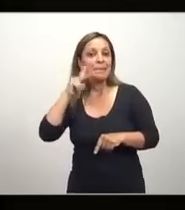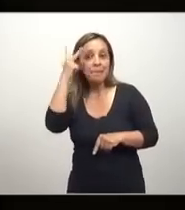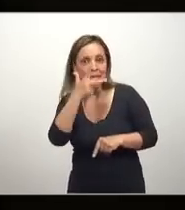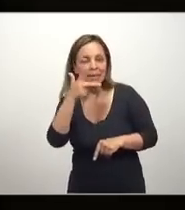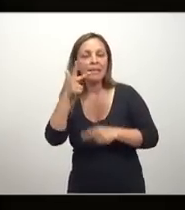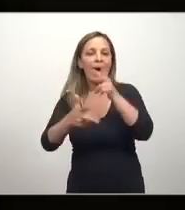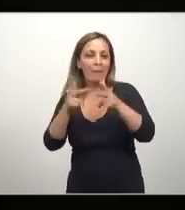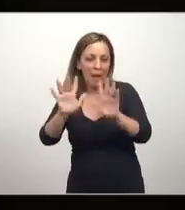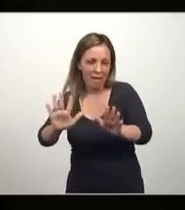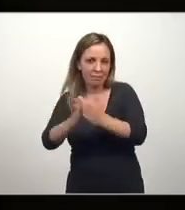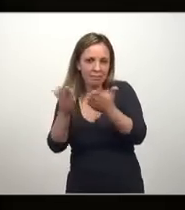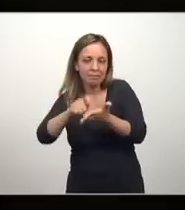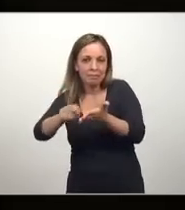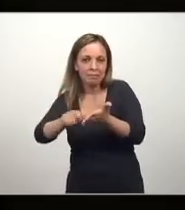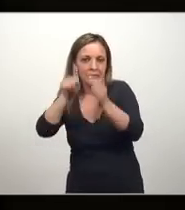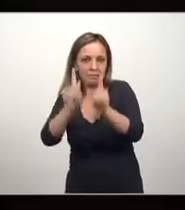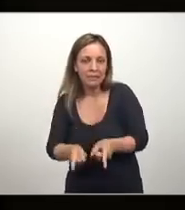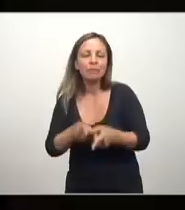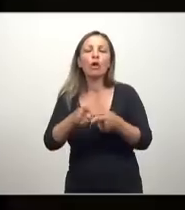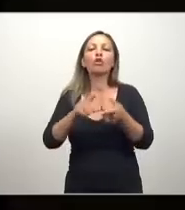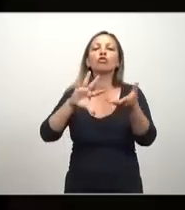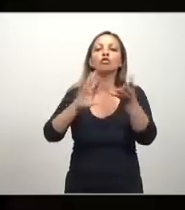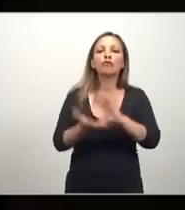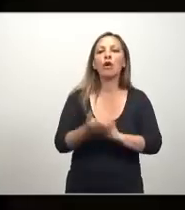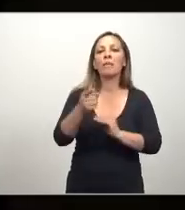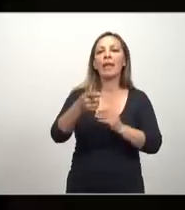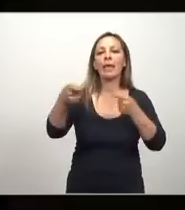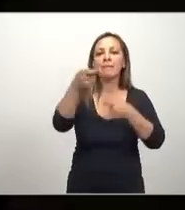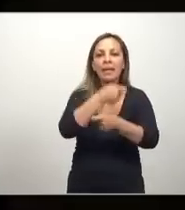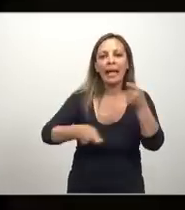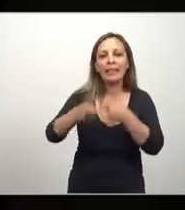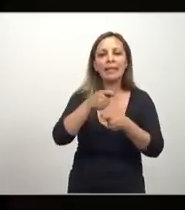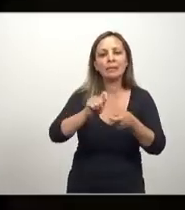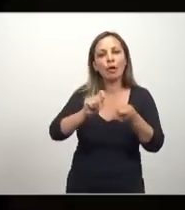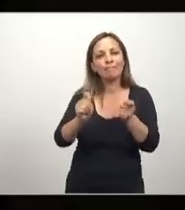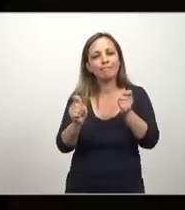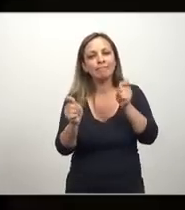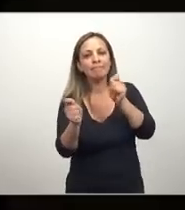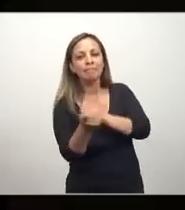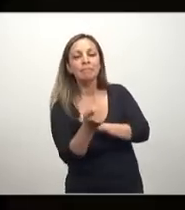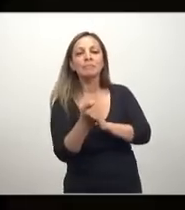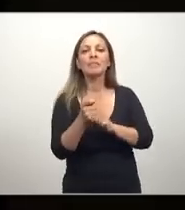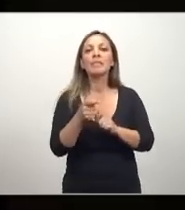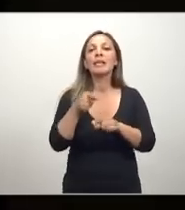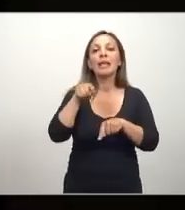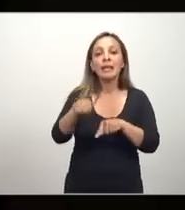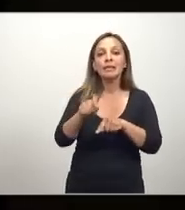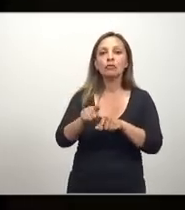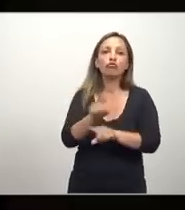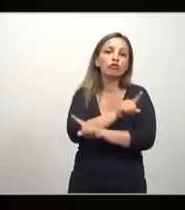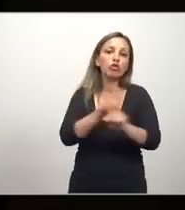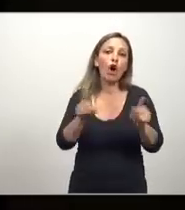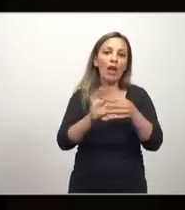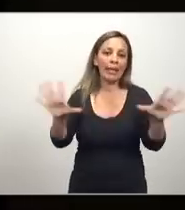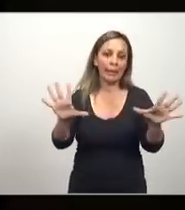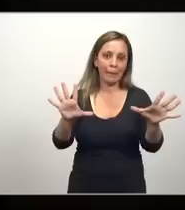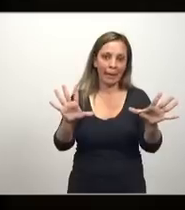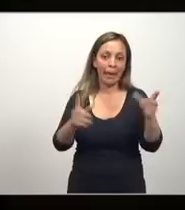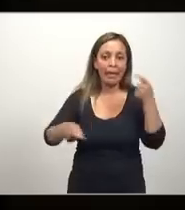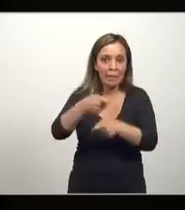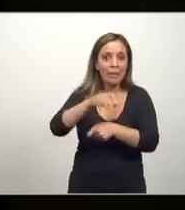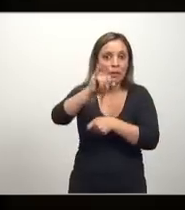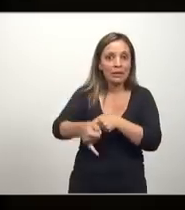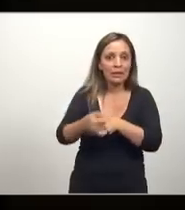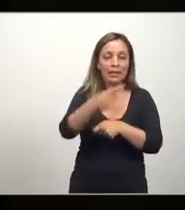al capitalismo de Lecce Ferg frente al predominante mercantilismo, la principal forma de capitalismo no liberal. Capitalismo pero no liberal.